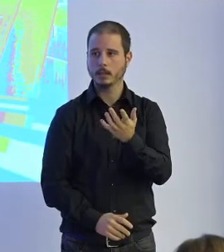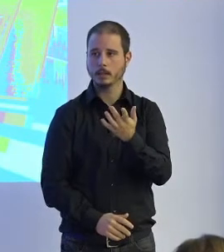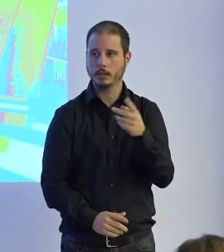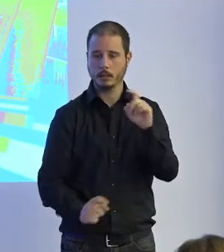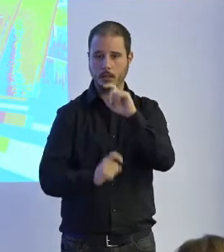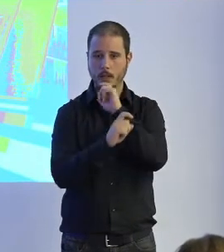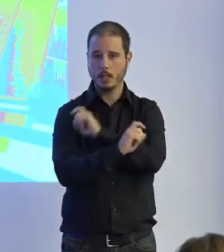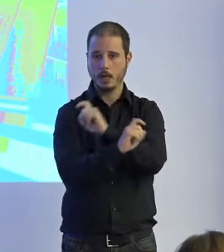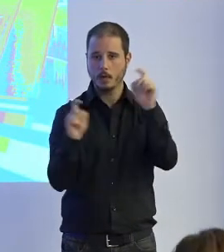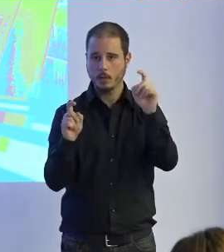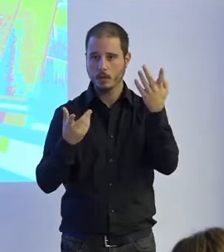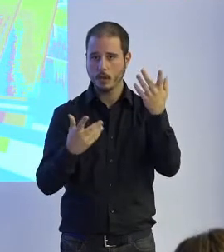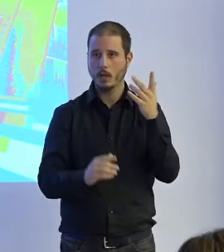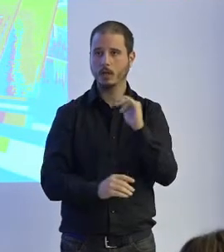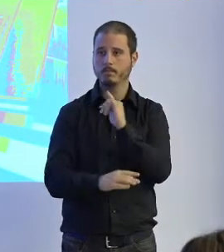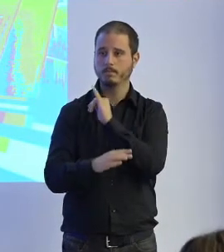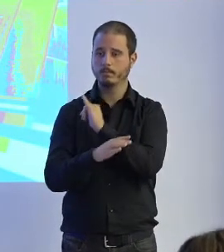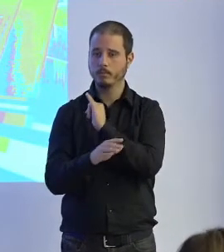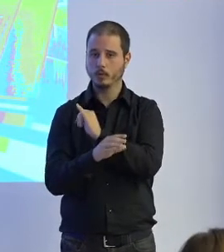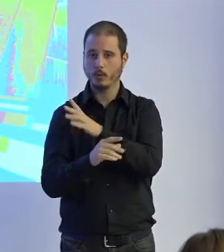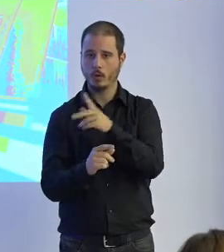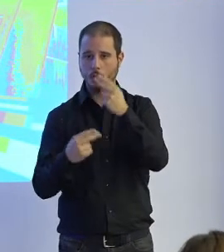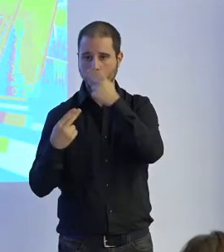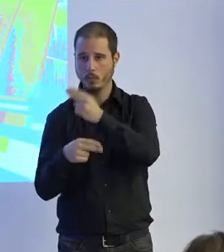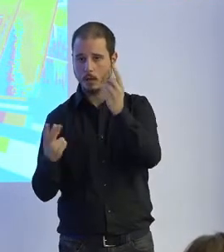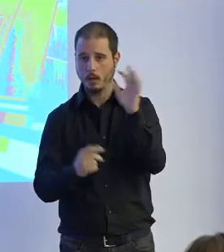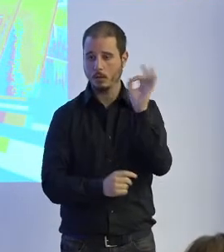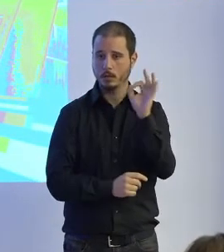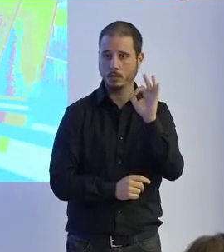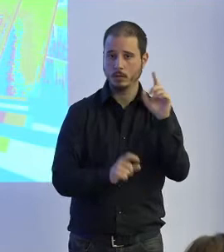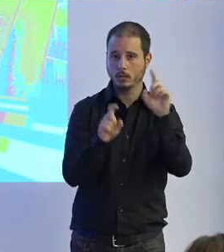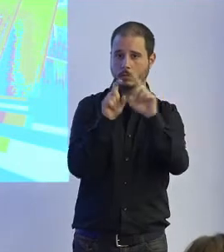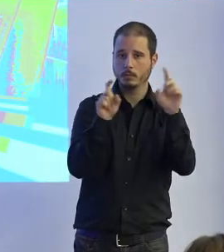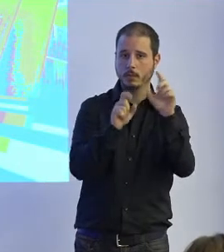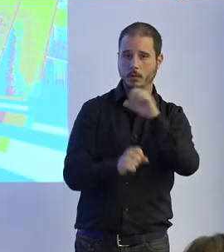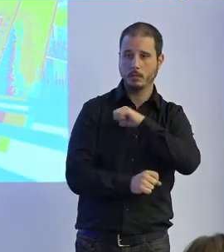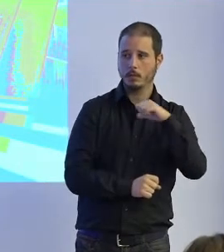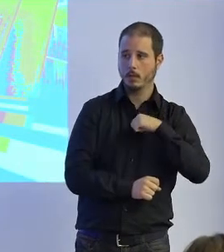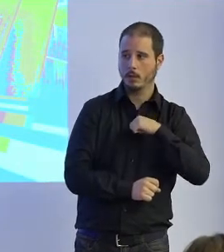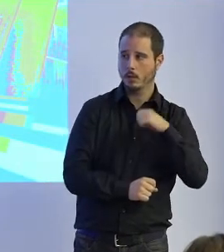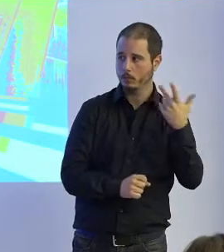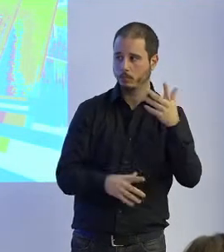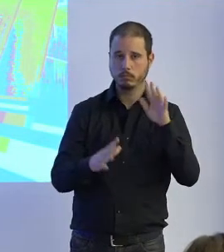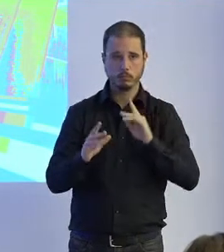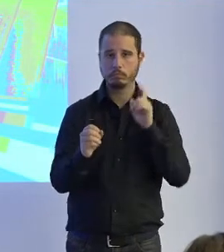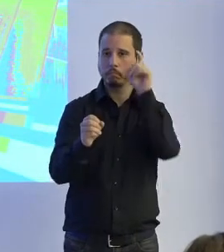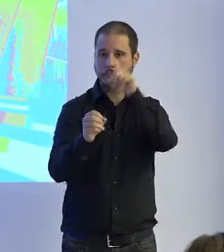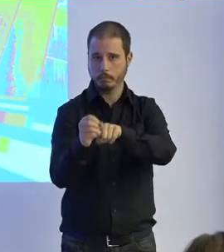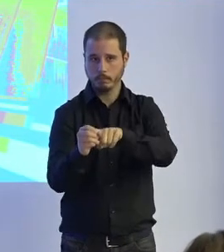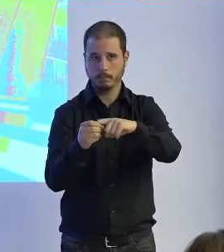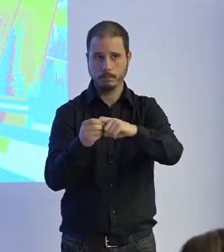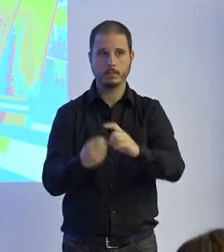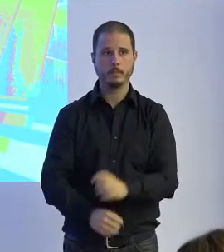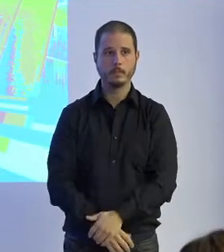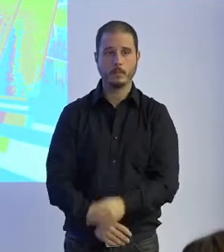por parte de las instituciones públicas o de las empresas privadas. Bien, vamos a recapitular lo que hemos visto a